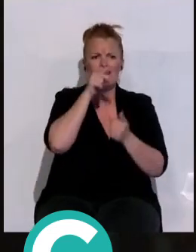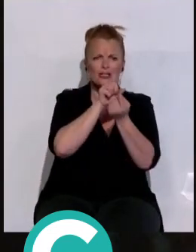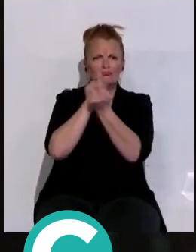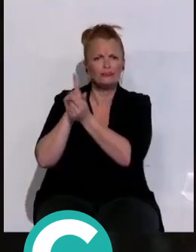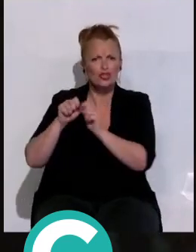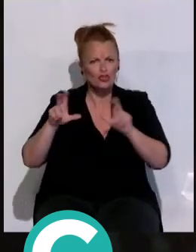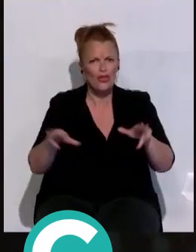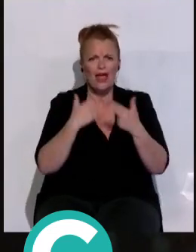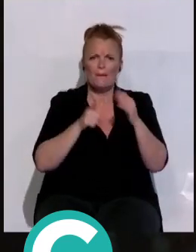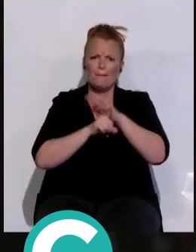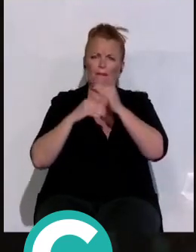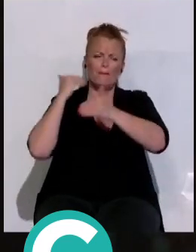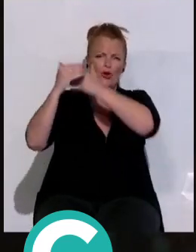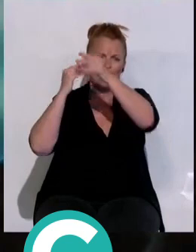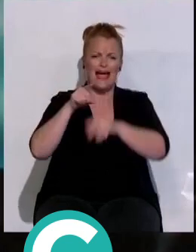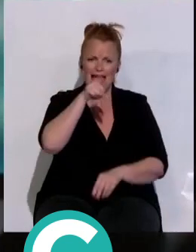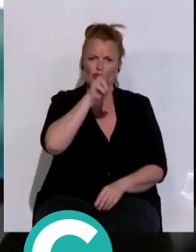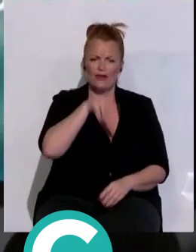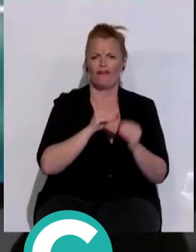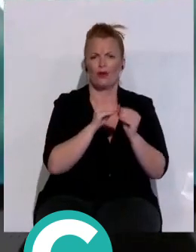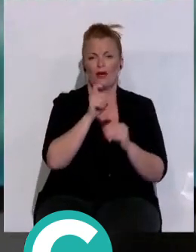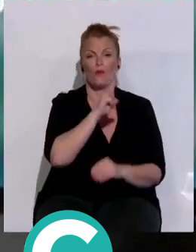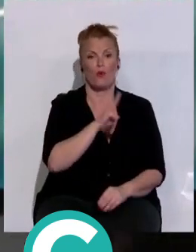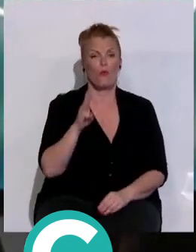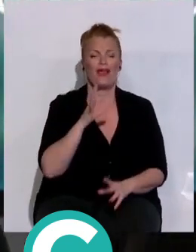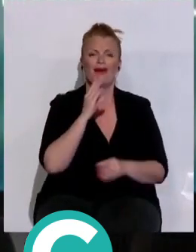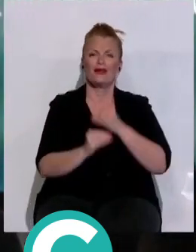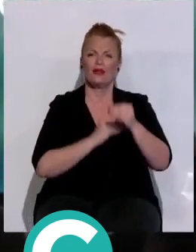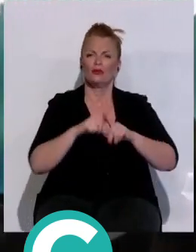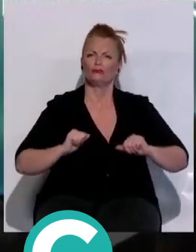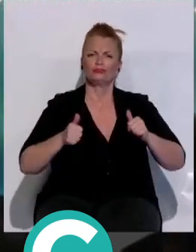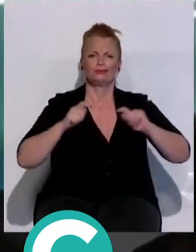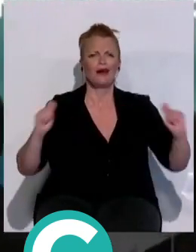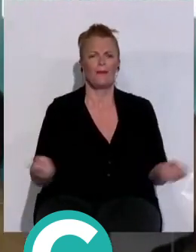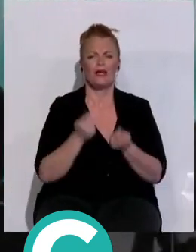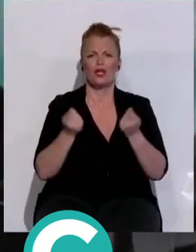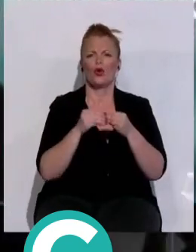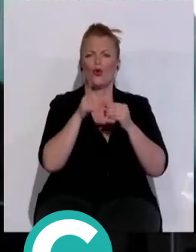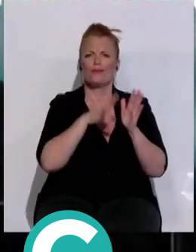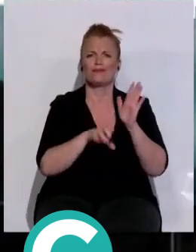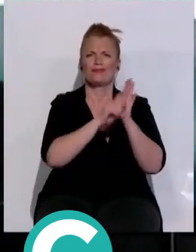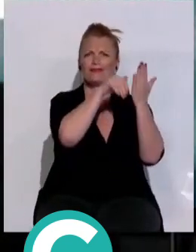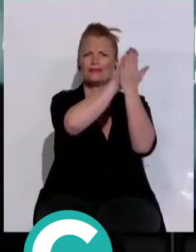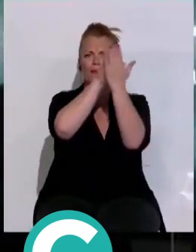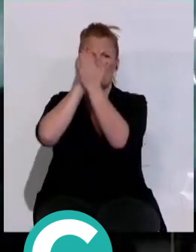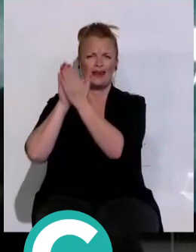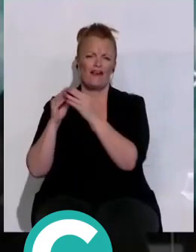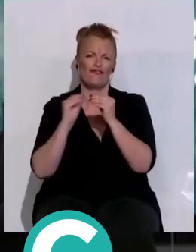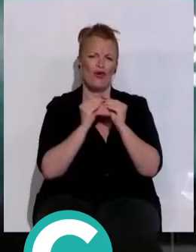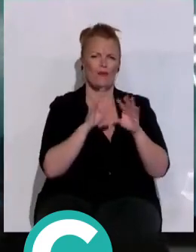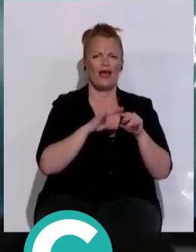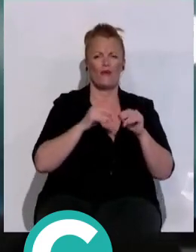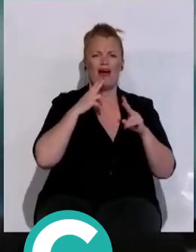generar más progreso. Eso es como se gestiona. Los populares realizaron un arranque de campaña con una simbólica pegada de cartel en soporte